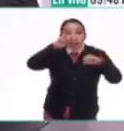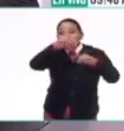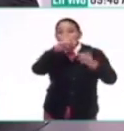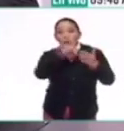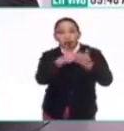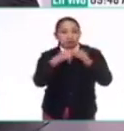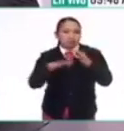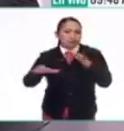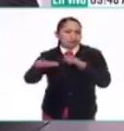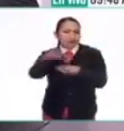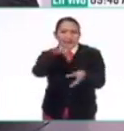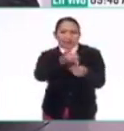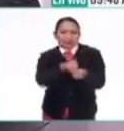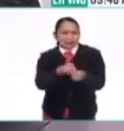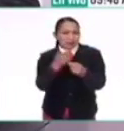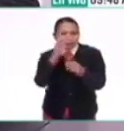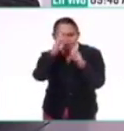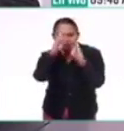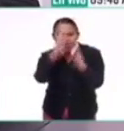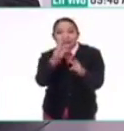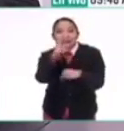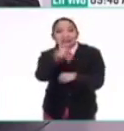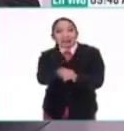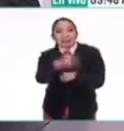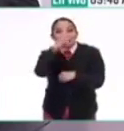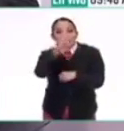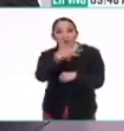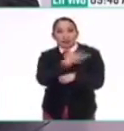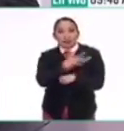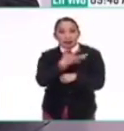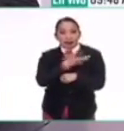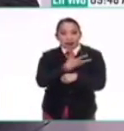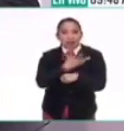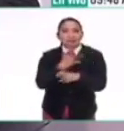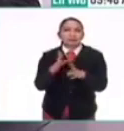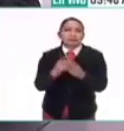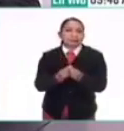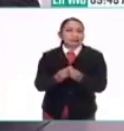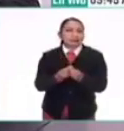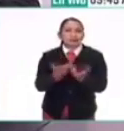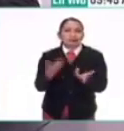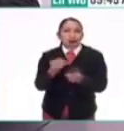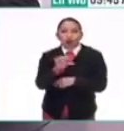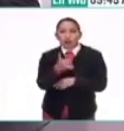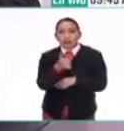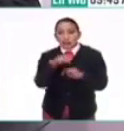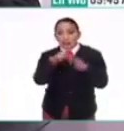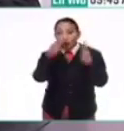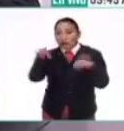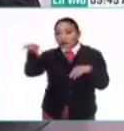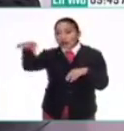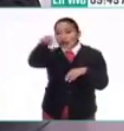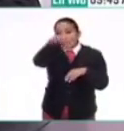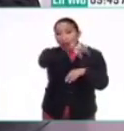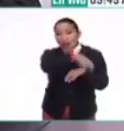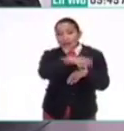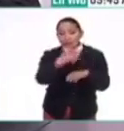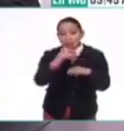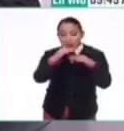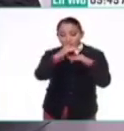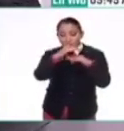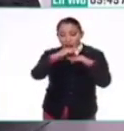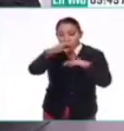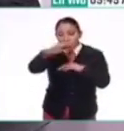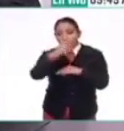un sitio arqueológico. Y es que México tiene por lo menos 11 montañas arriba o sobre la